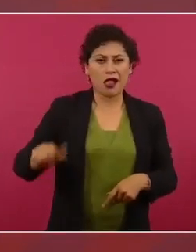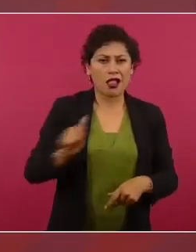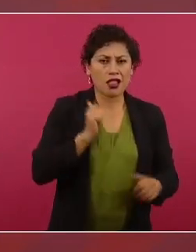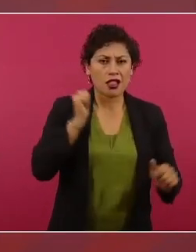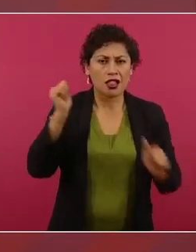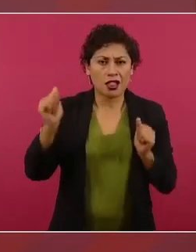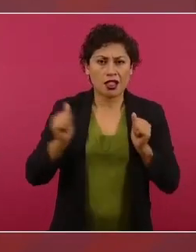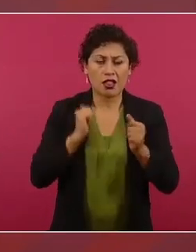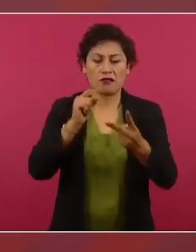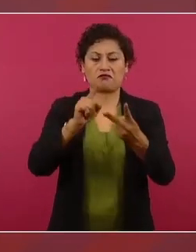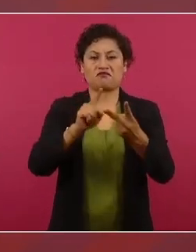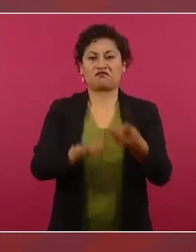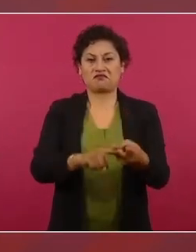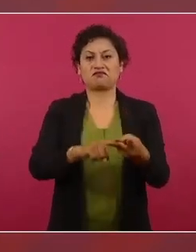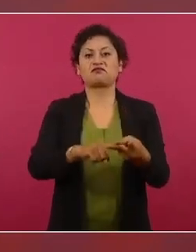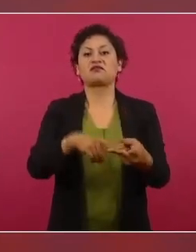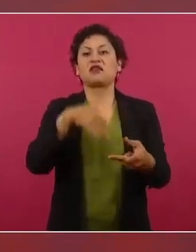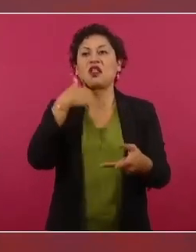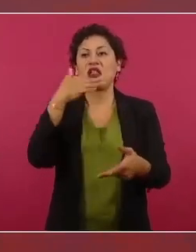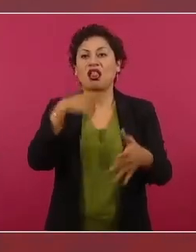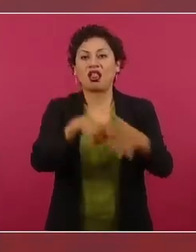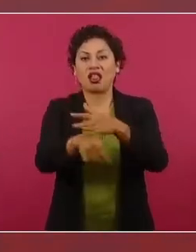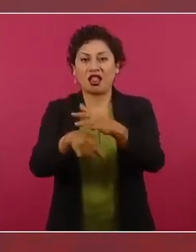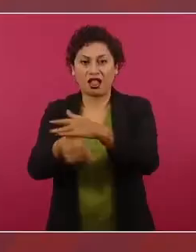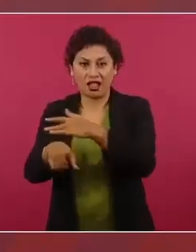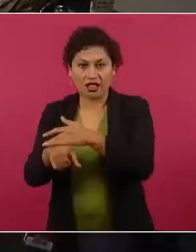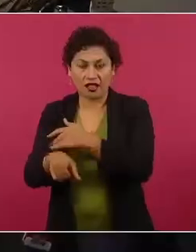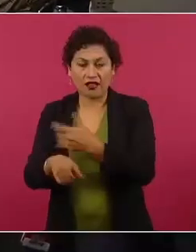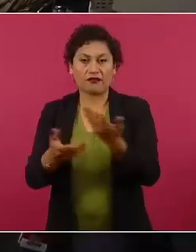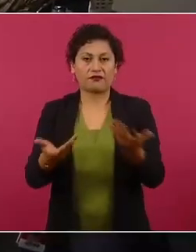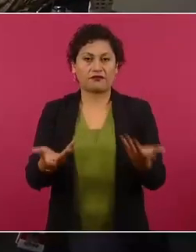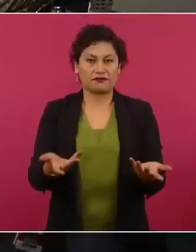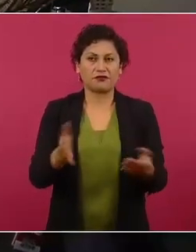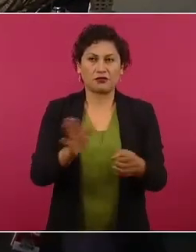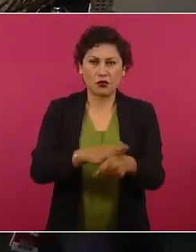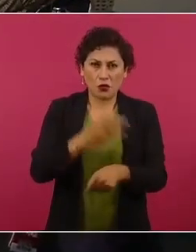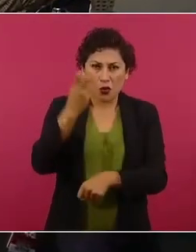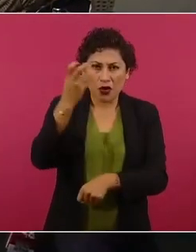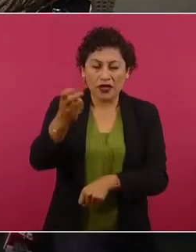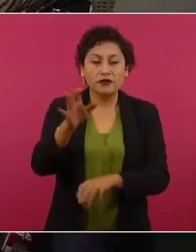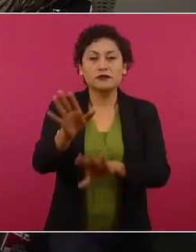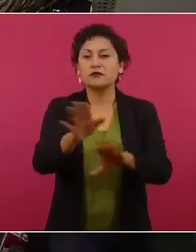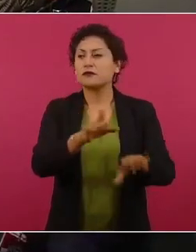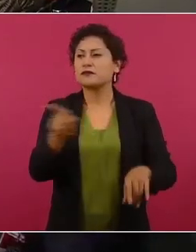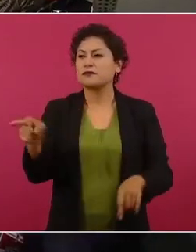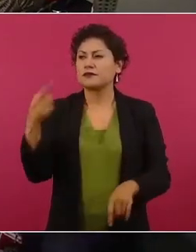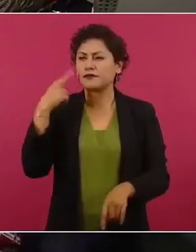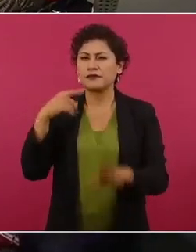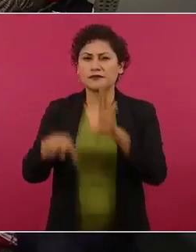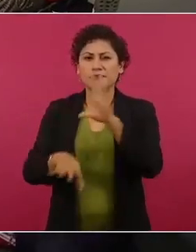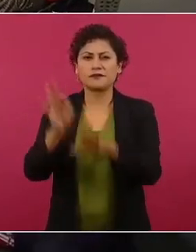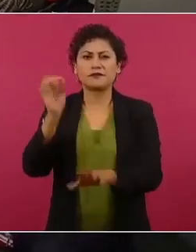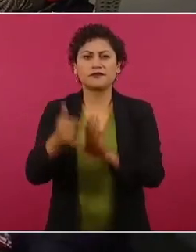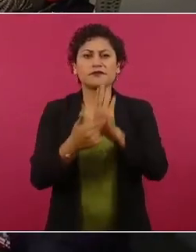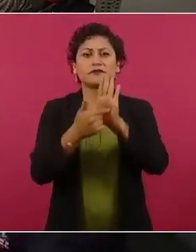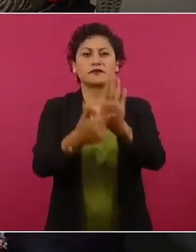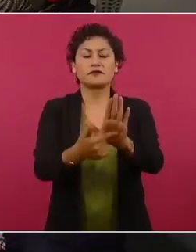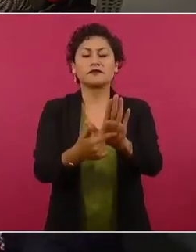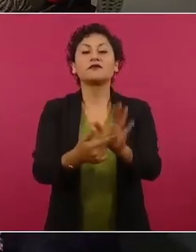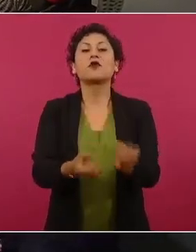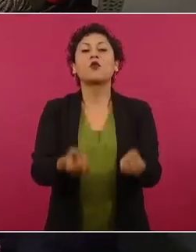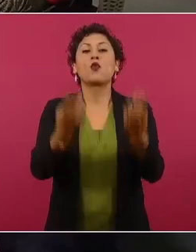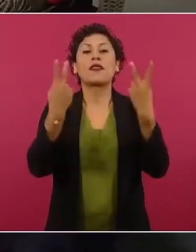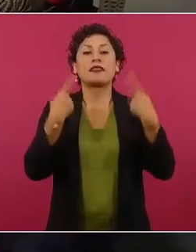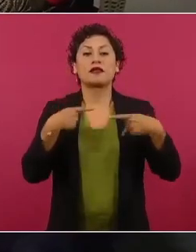ahora, hoy nos dieron a conocer el dato, a ver si lo pones, miren cuántos se han liberado.